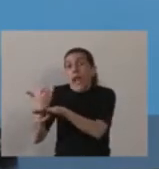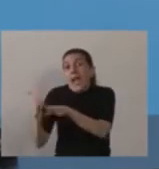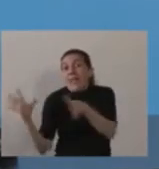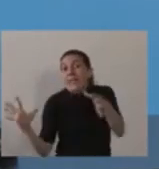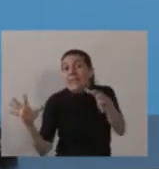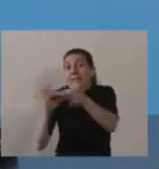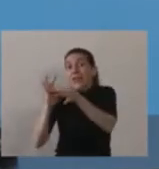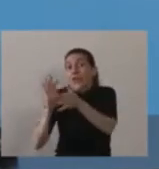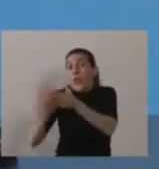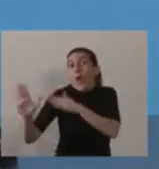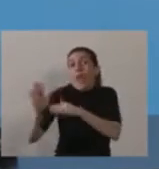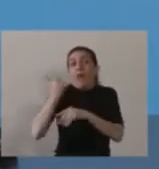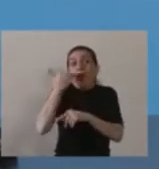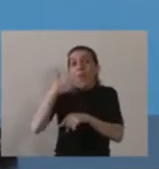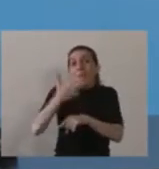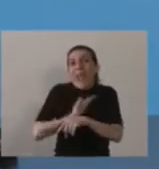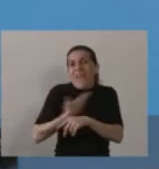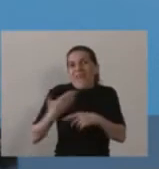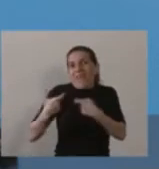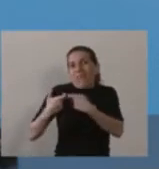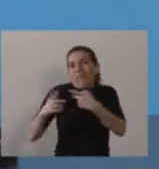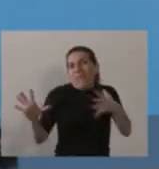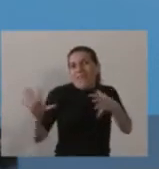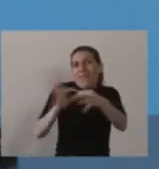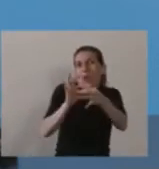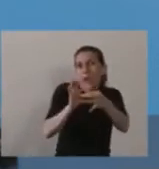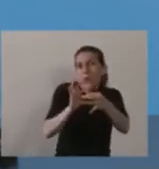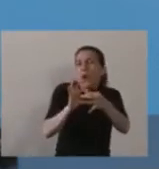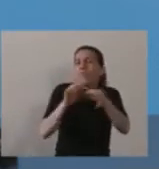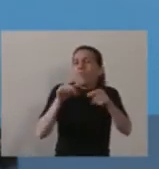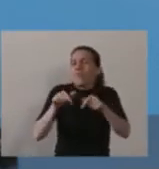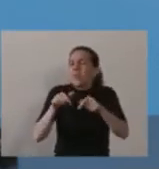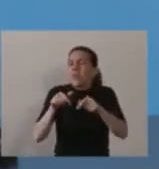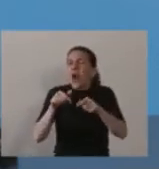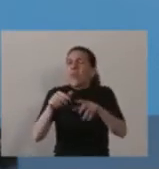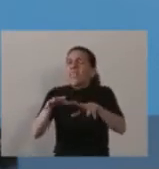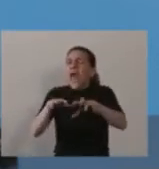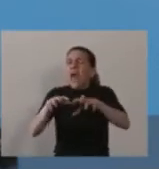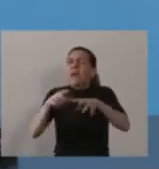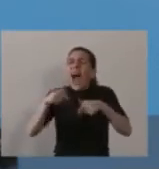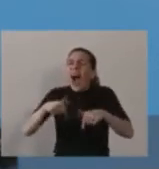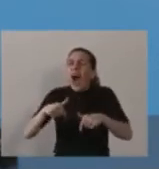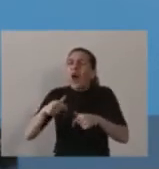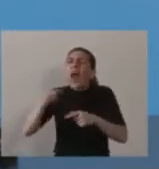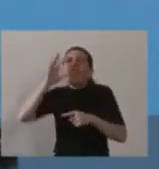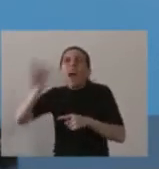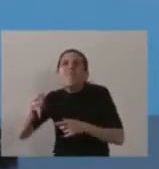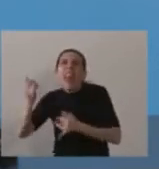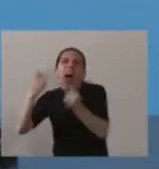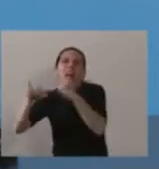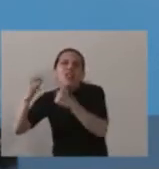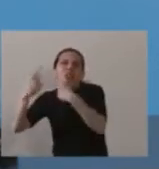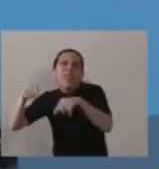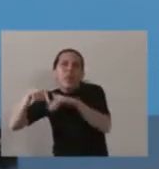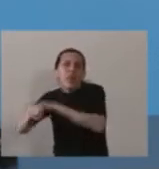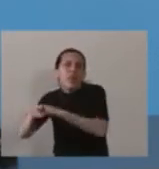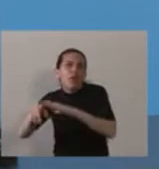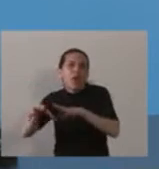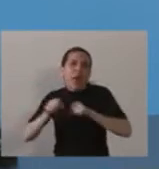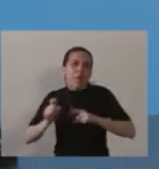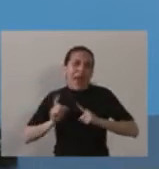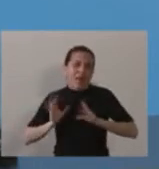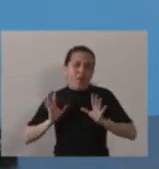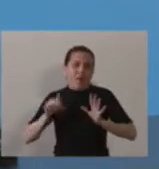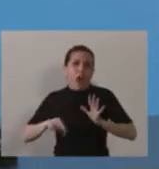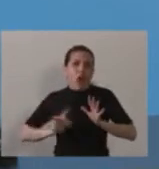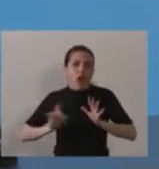pueda participar. Pero todo eso es muy prematuro para analizar, porque todavía no hemos hecho pie en la empresa, tenemos